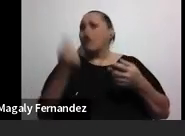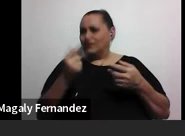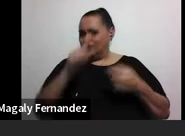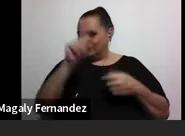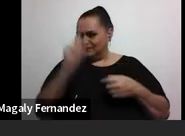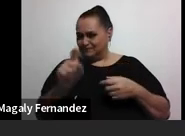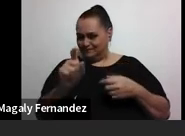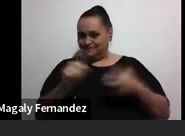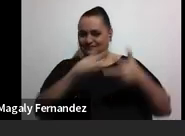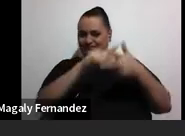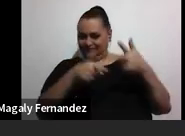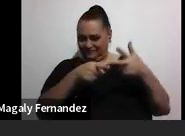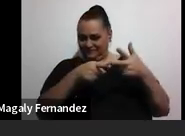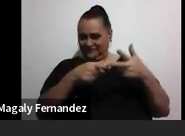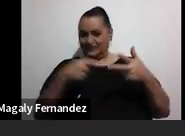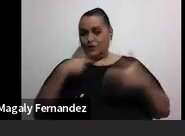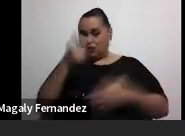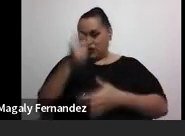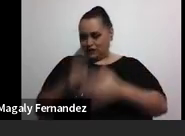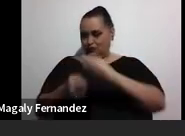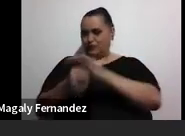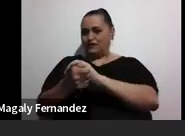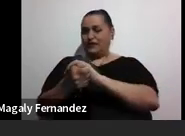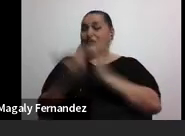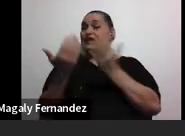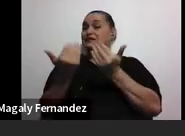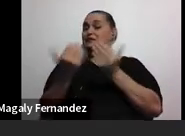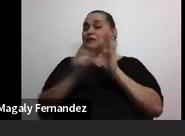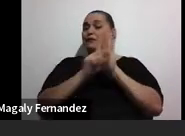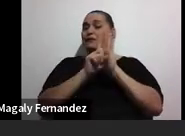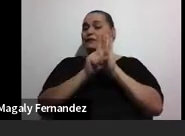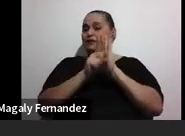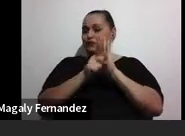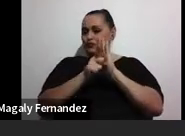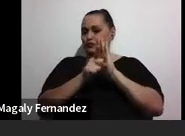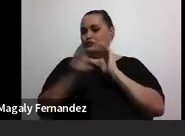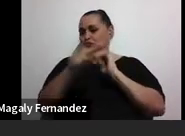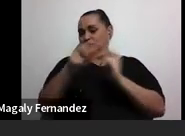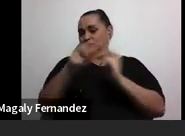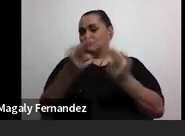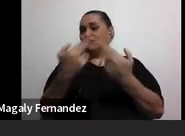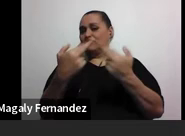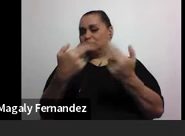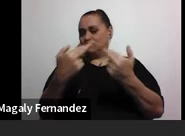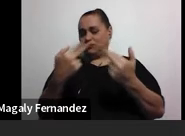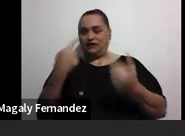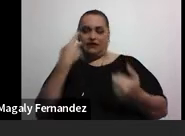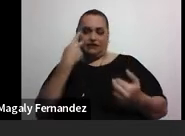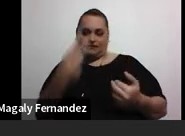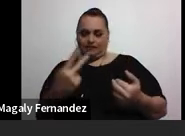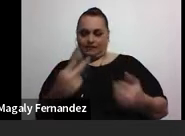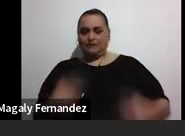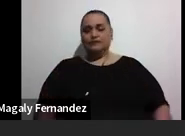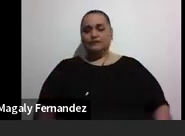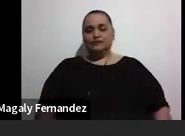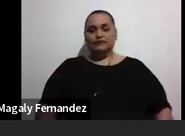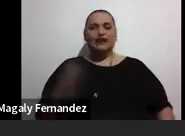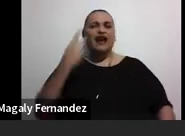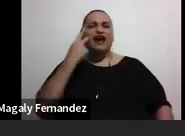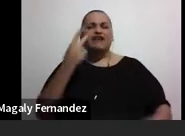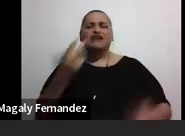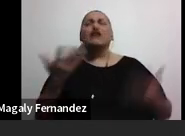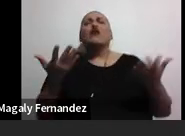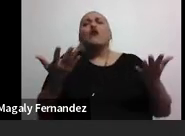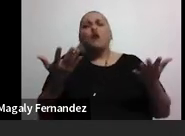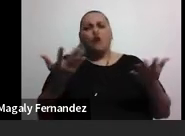Voy a esconder aquí los resultados. Voy a dar un par de segundos para ver cómo van respondiendo las personas. Para ver cómo está el grupo.